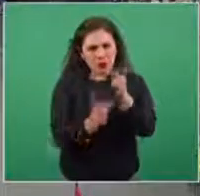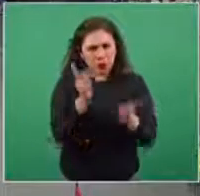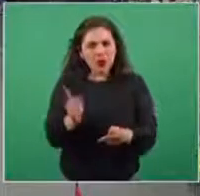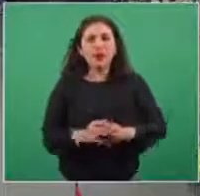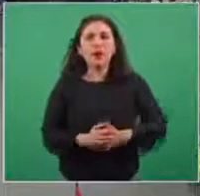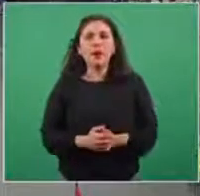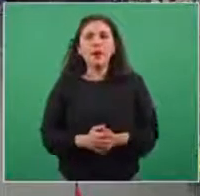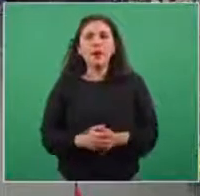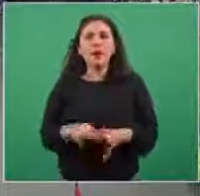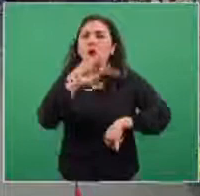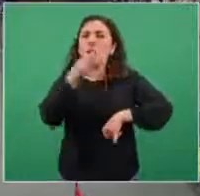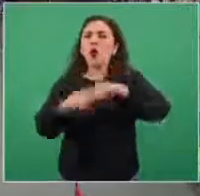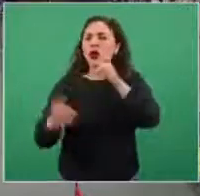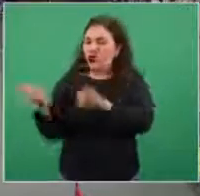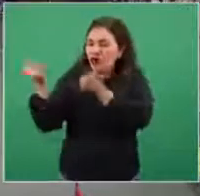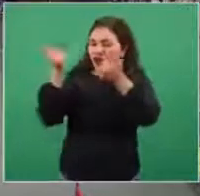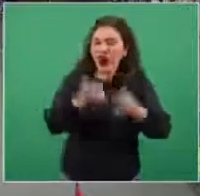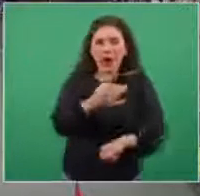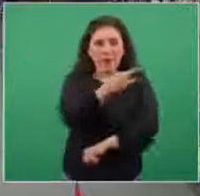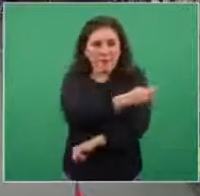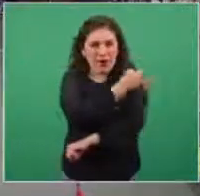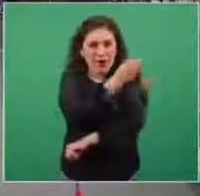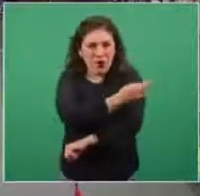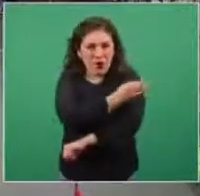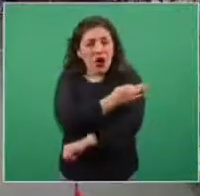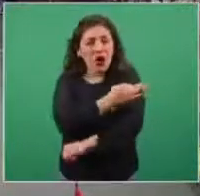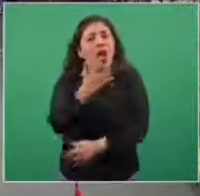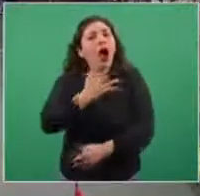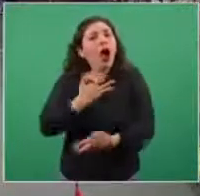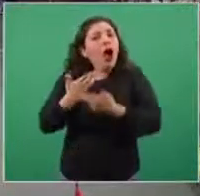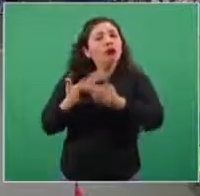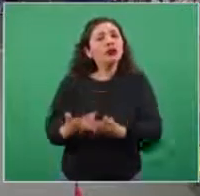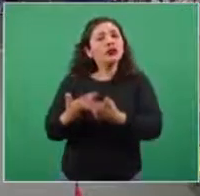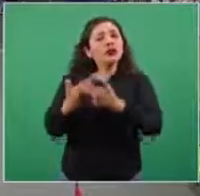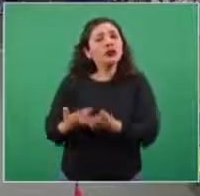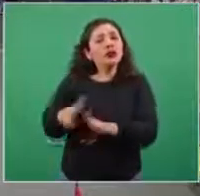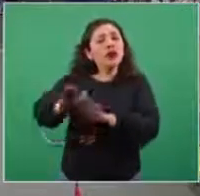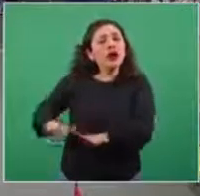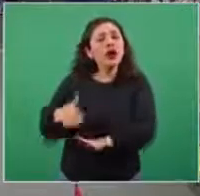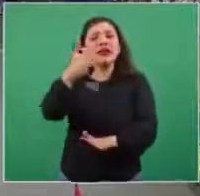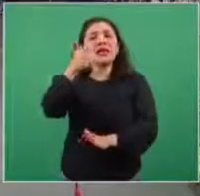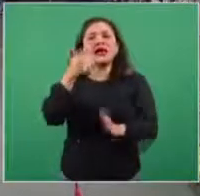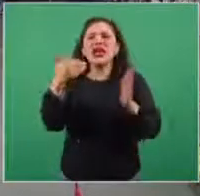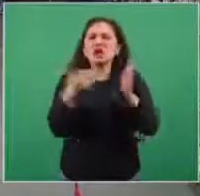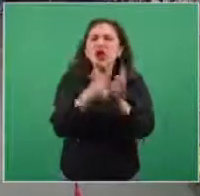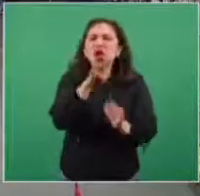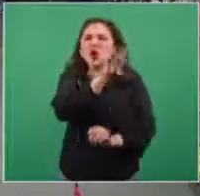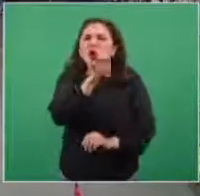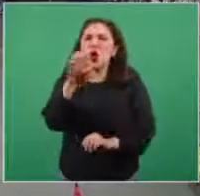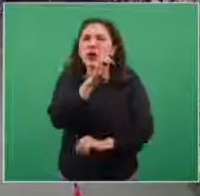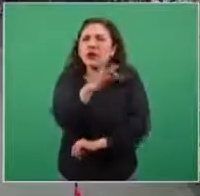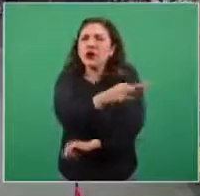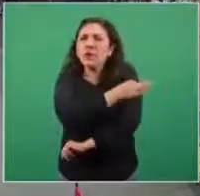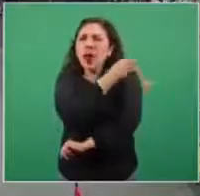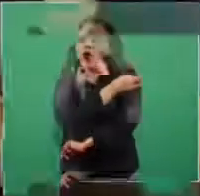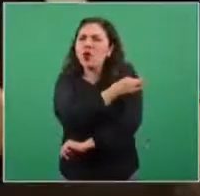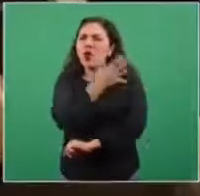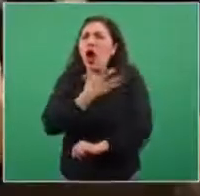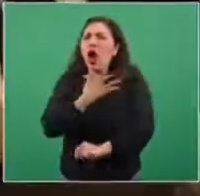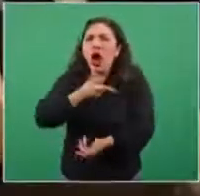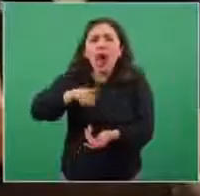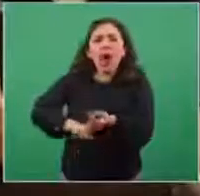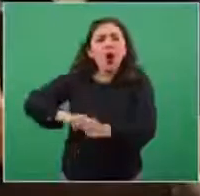del último lote solamente quedan seis mil novecientas y algo dosis para aplicar